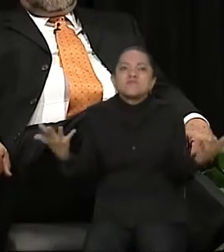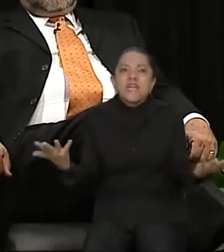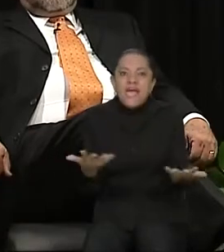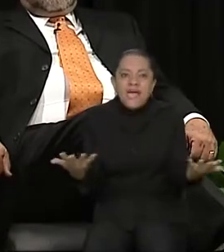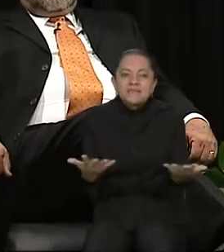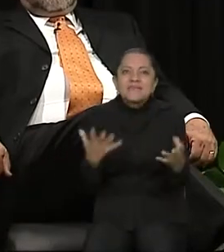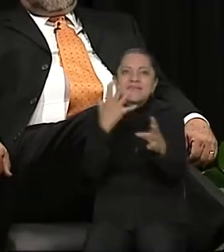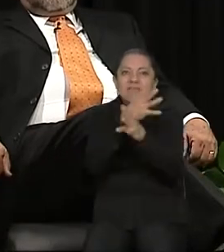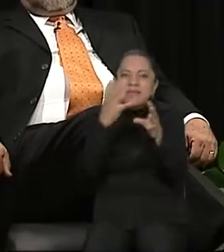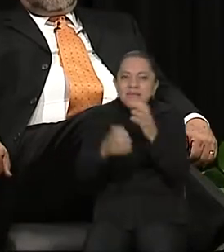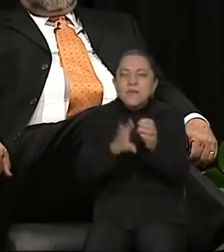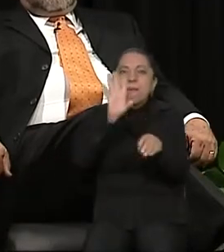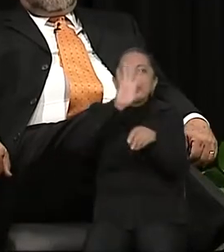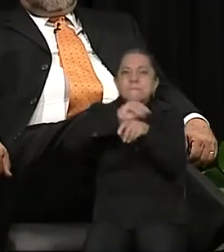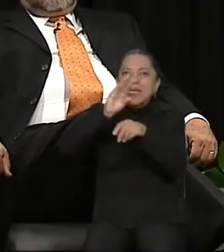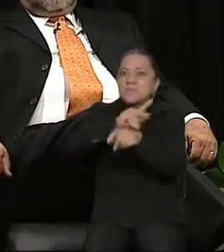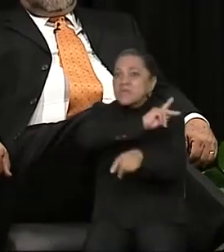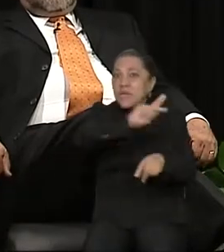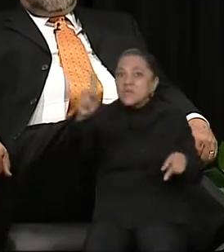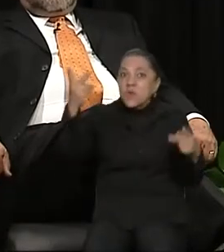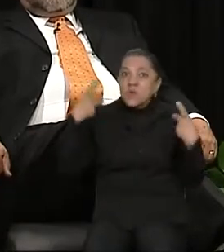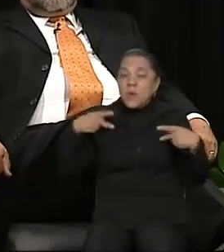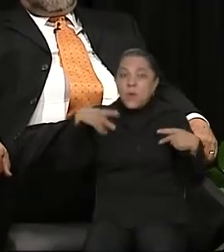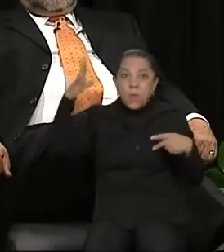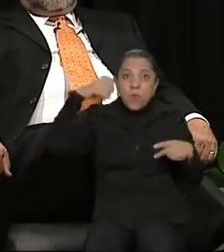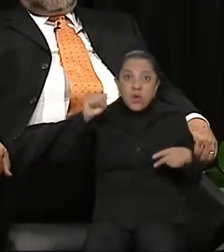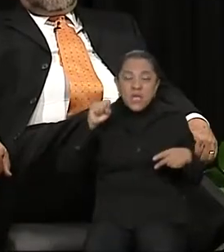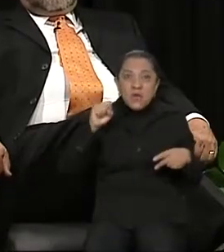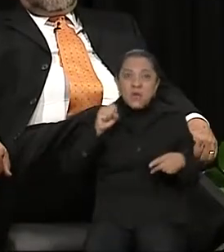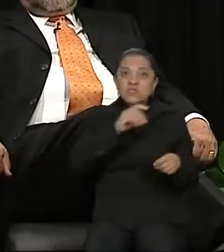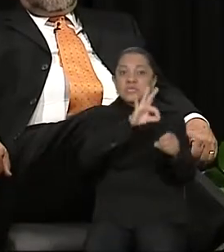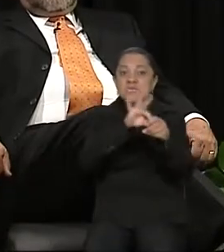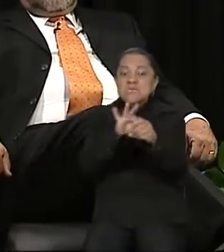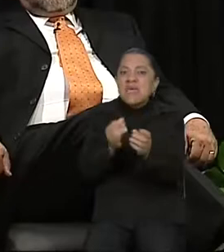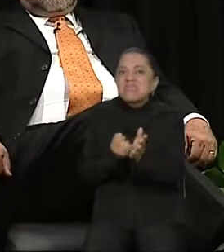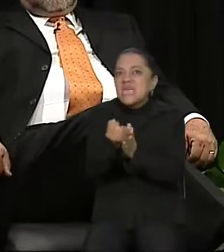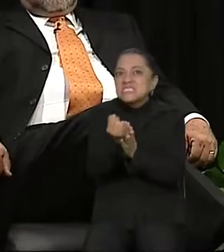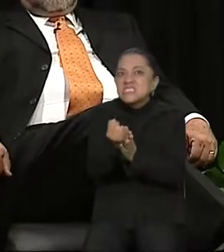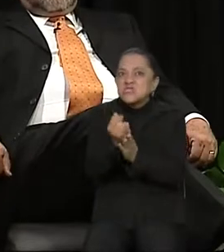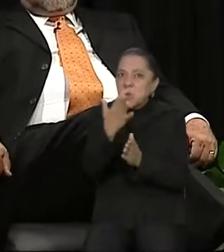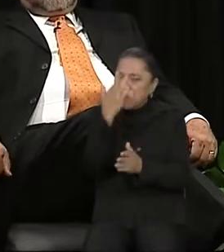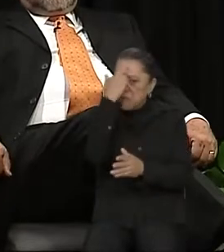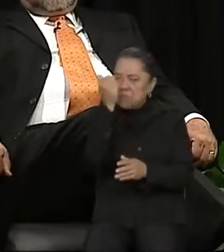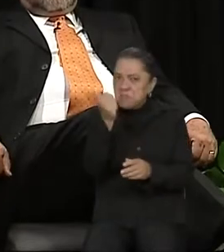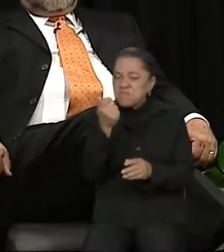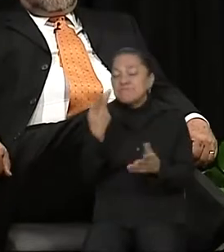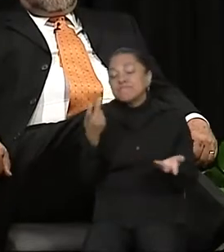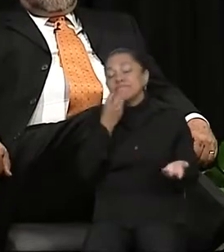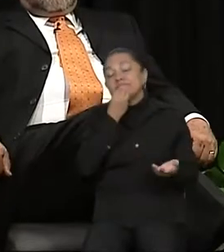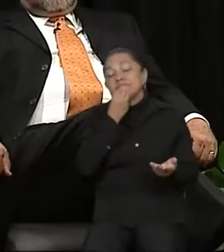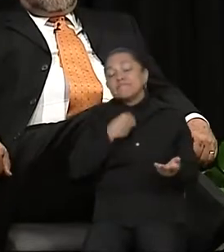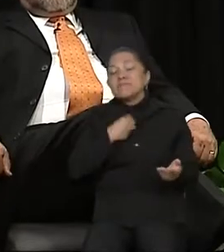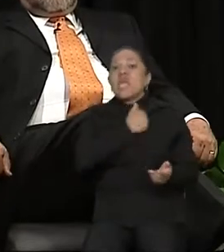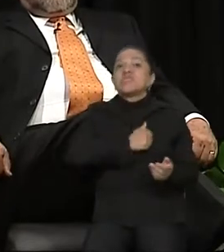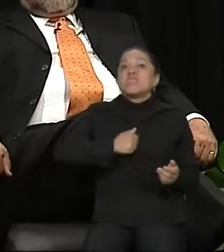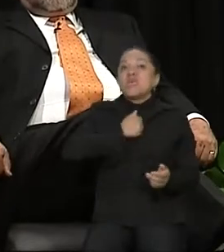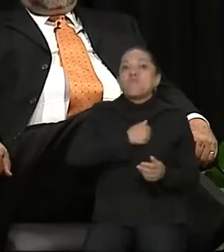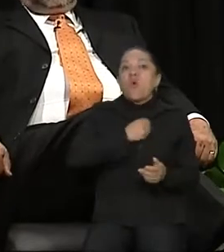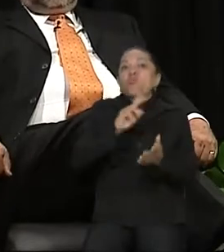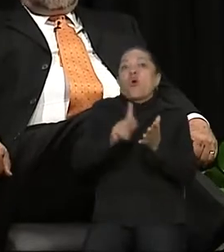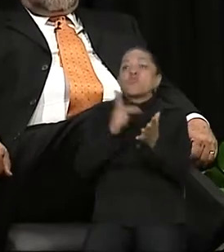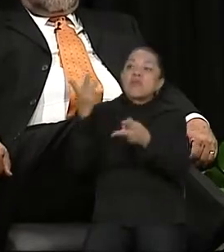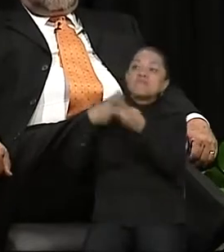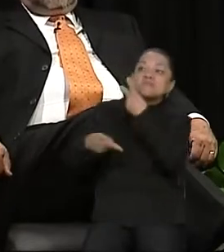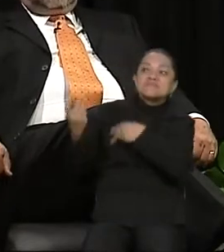morelenses tomar una decisión informada. Lamento que haya quienes hoy, con su ausencia, vuelven a despreciar este tipo de ejercicios.